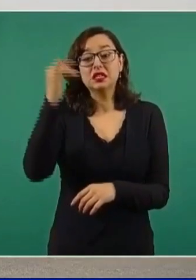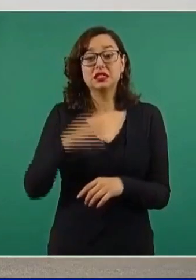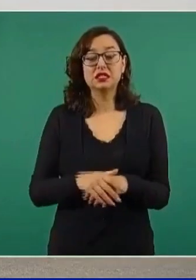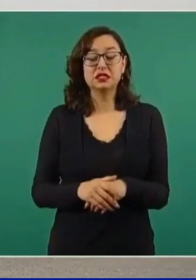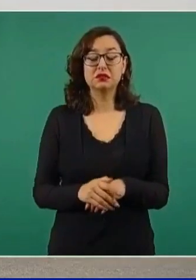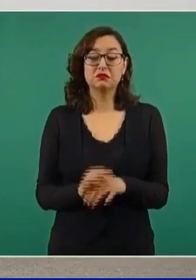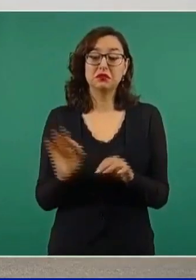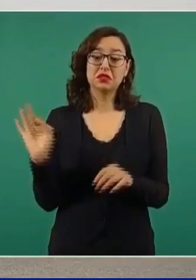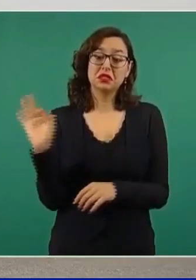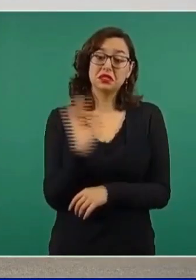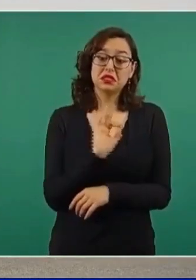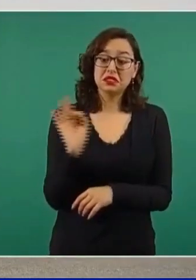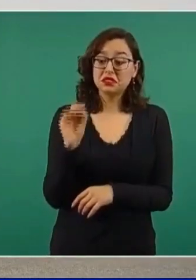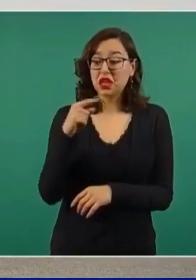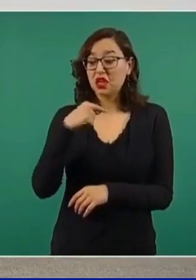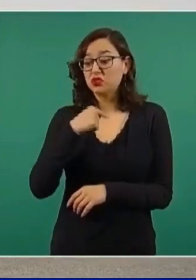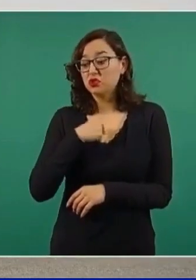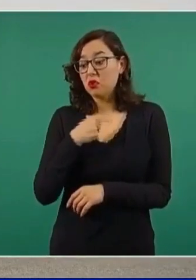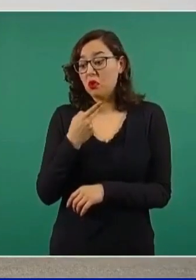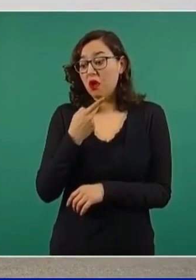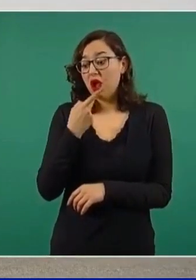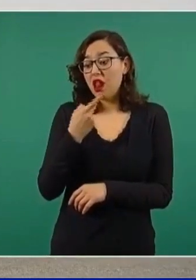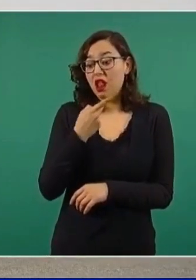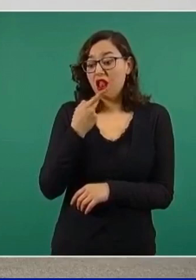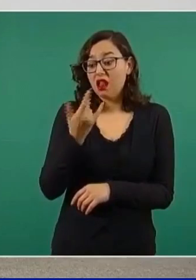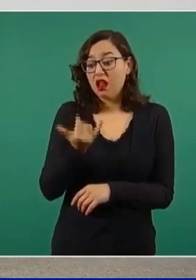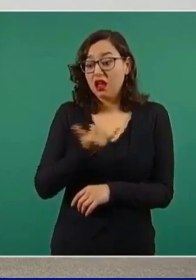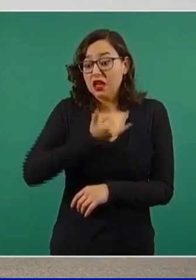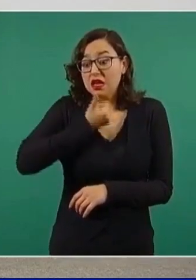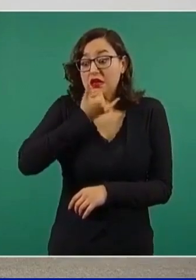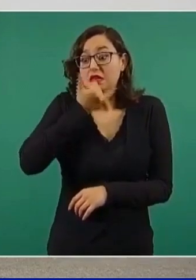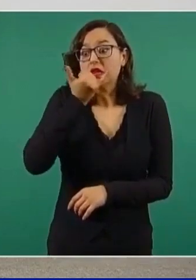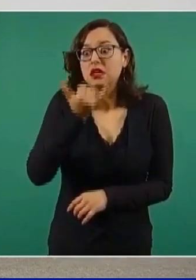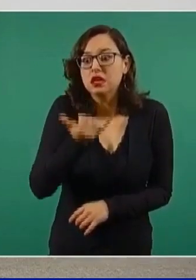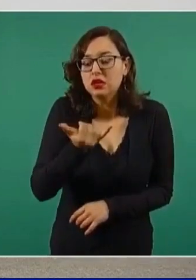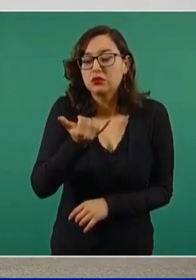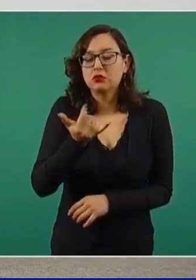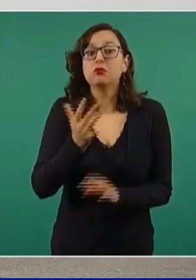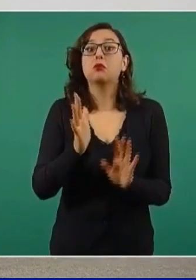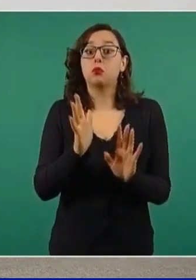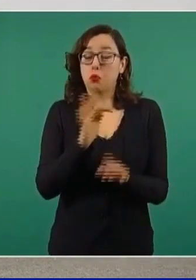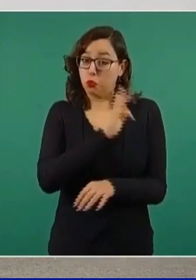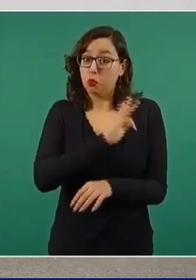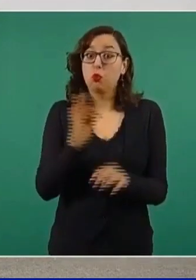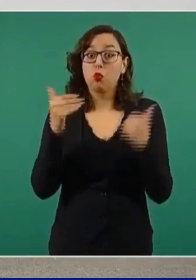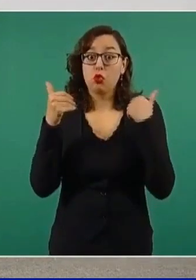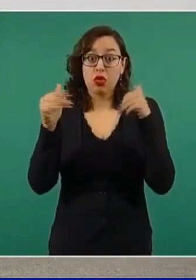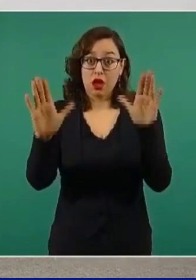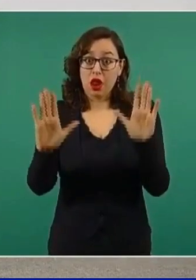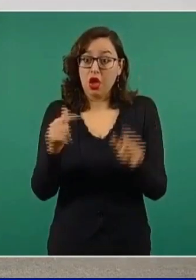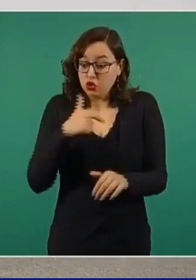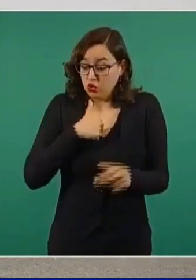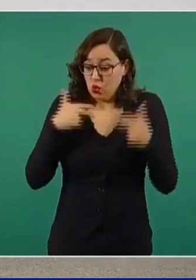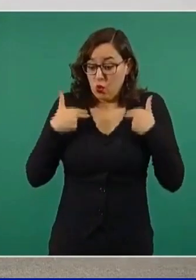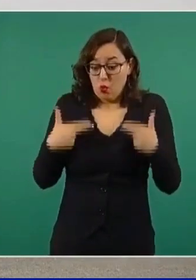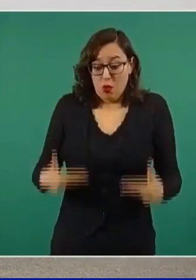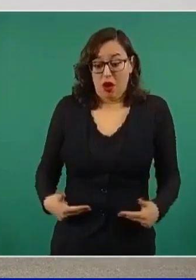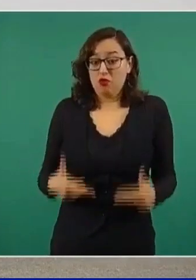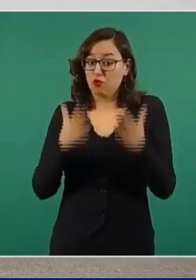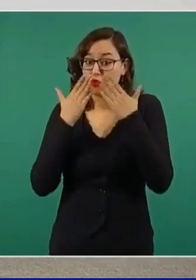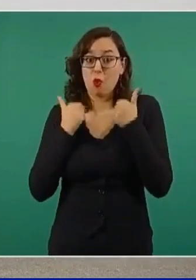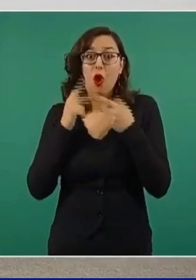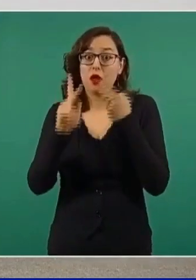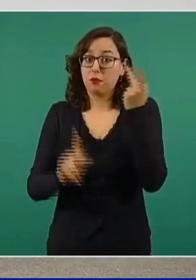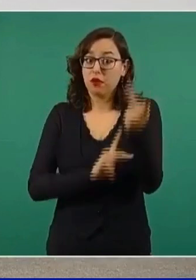decir, porque soy un ser humano, yo no soy Dios. Todos, todos nos equivocamos, no somos perfectos.